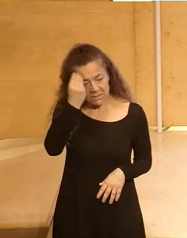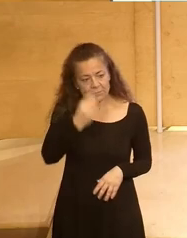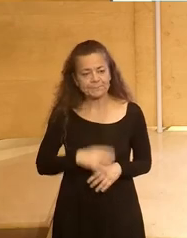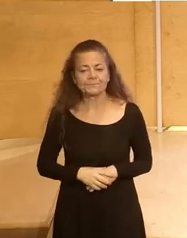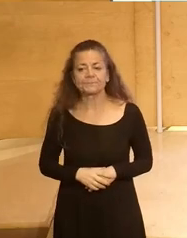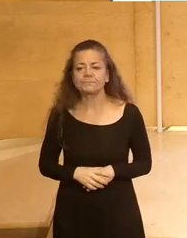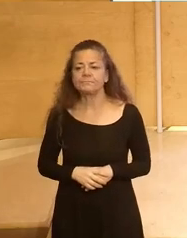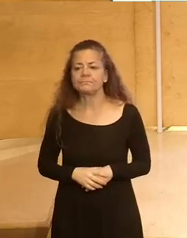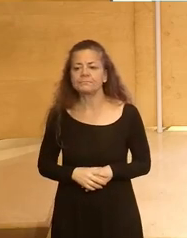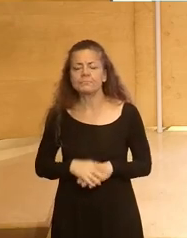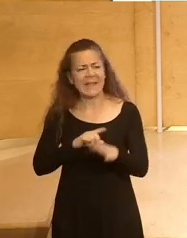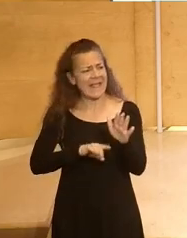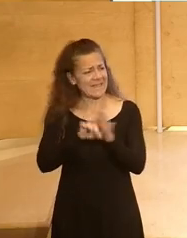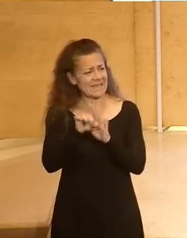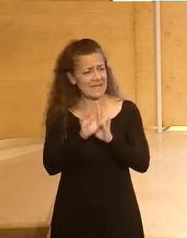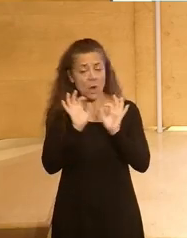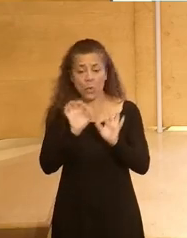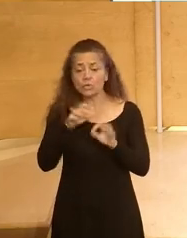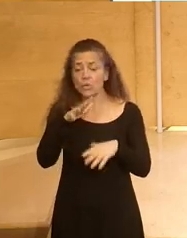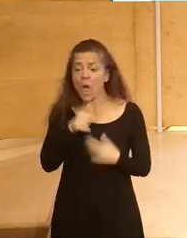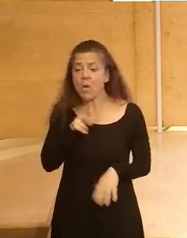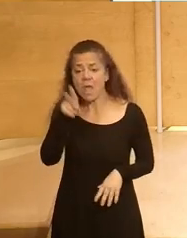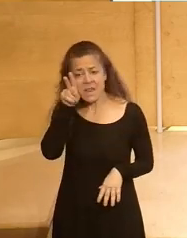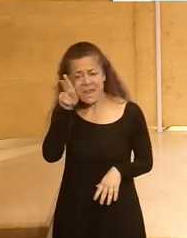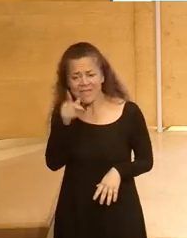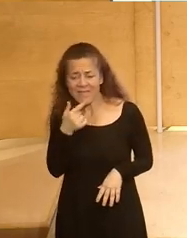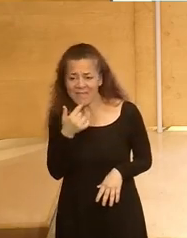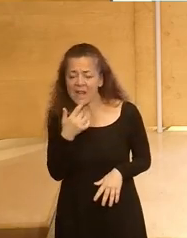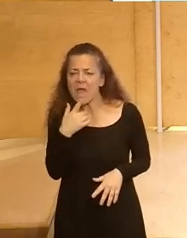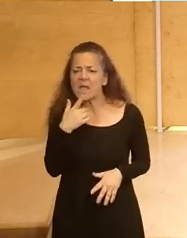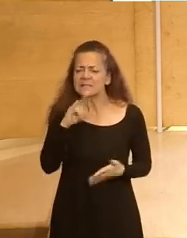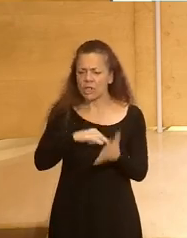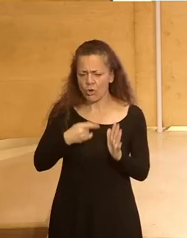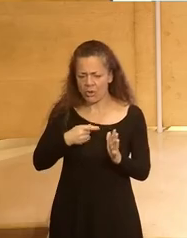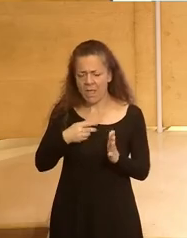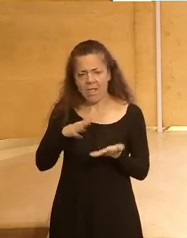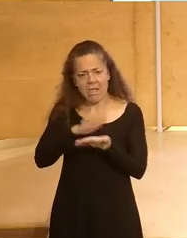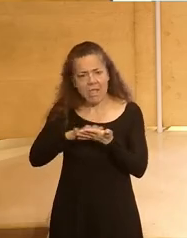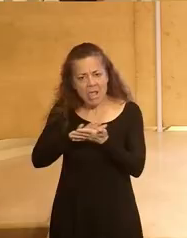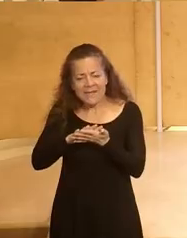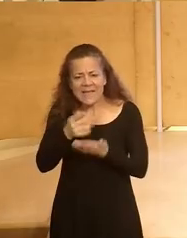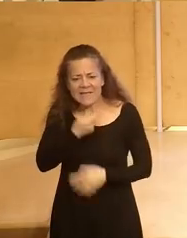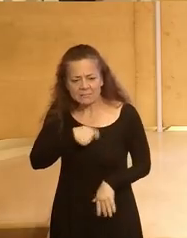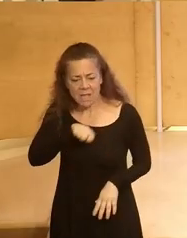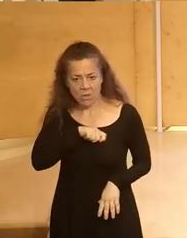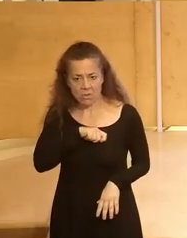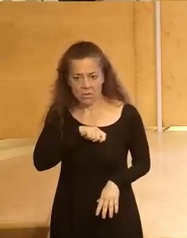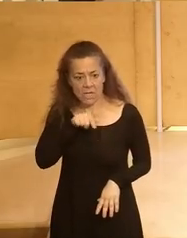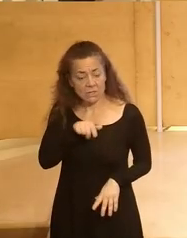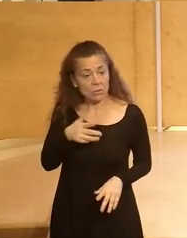desarrollar lo comentaba ahora Nadia la inteligencia artificial en castellano por ejemplo en español es algo que nunca